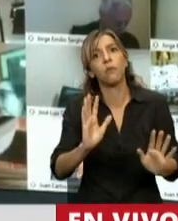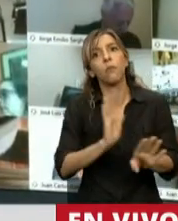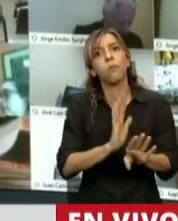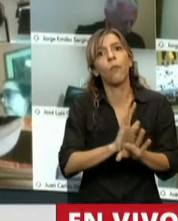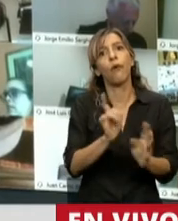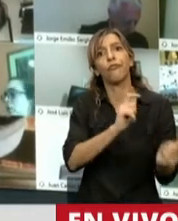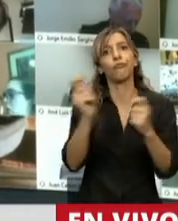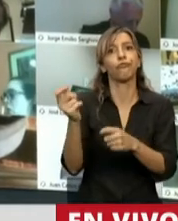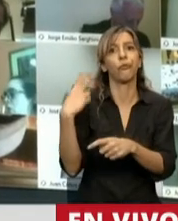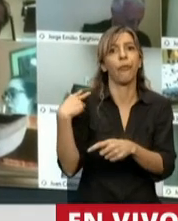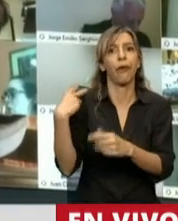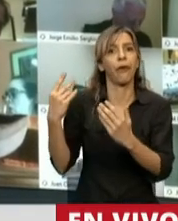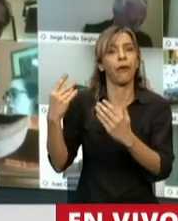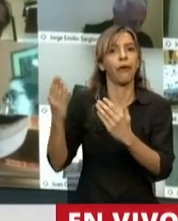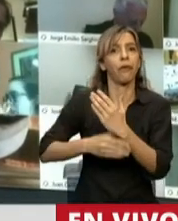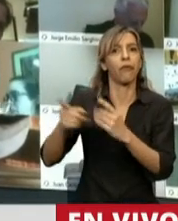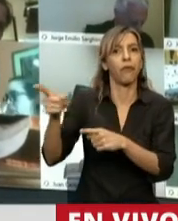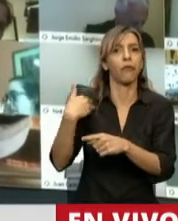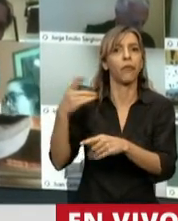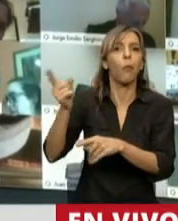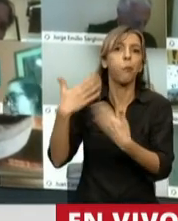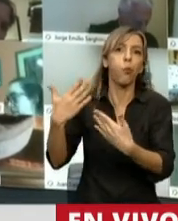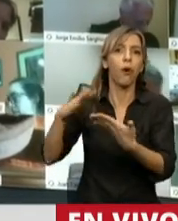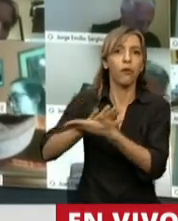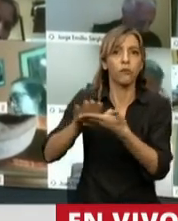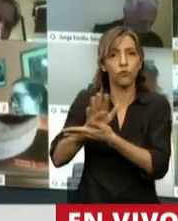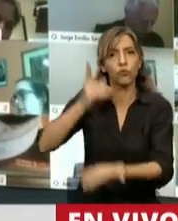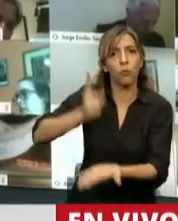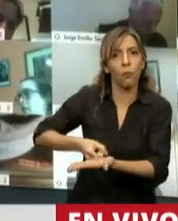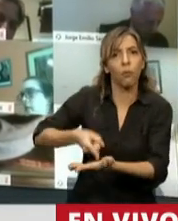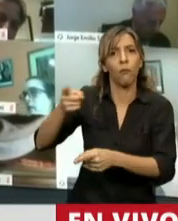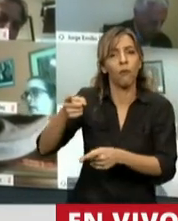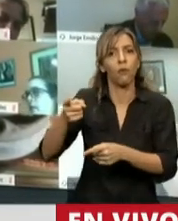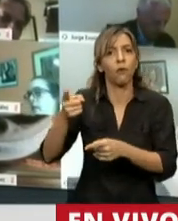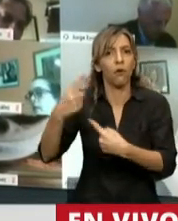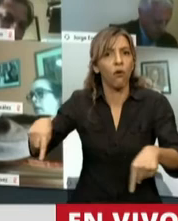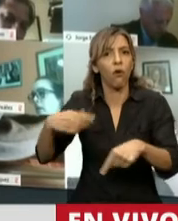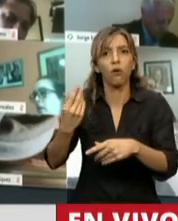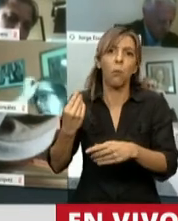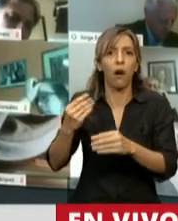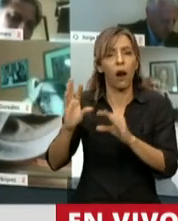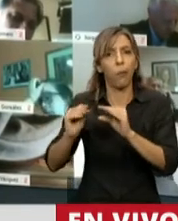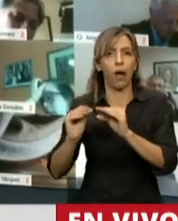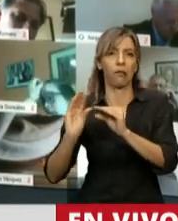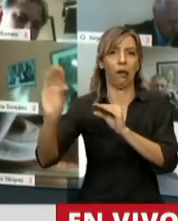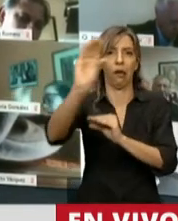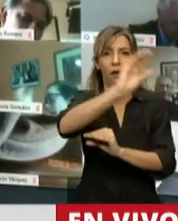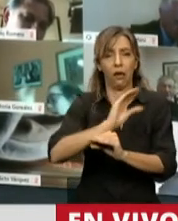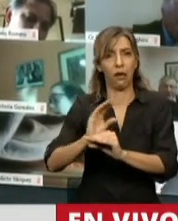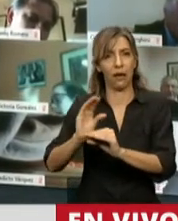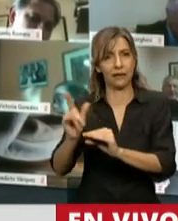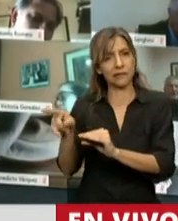Jefe de Gabinete para que renegocie o determinadas partidas puedan ser reasignadas. Ese es un tema que